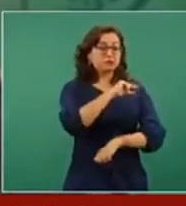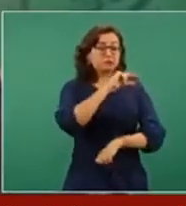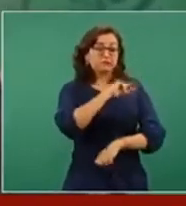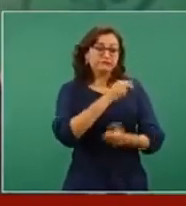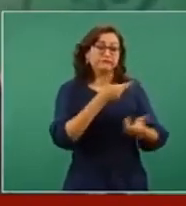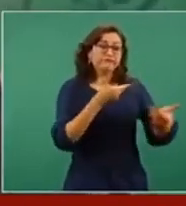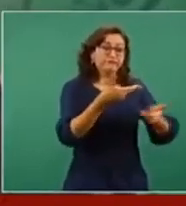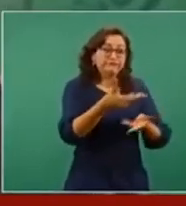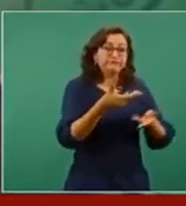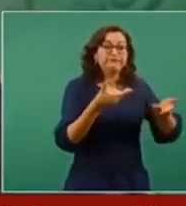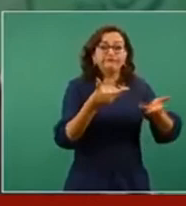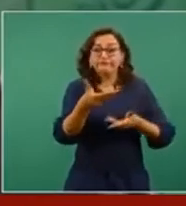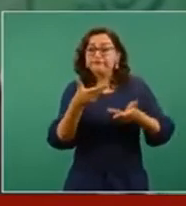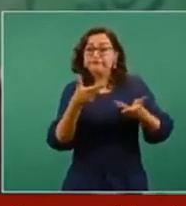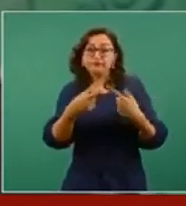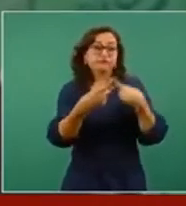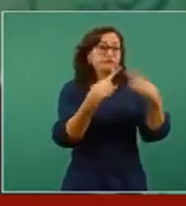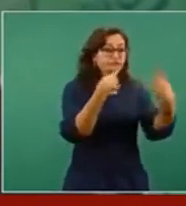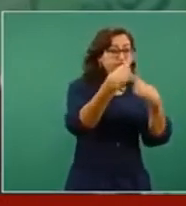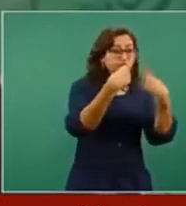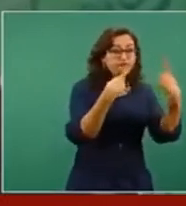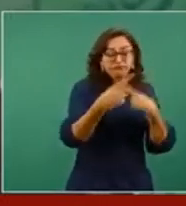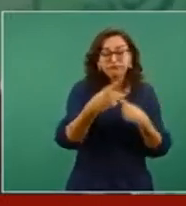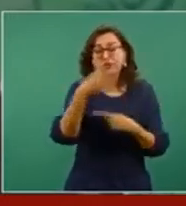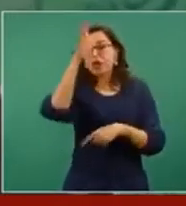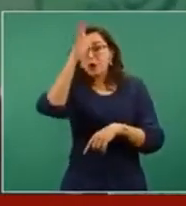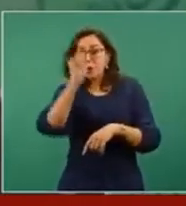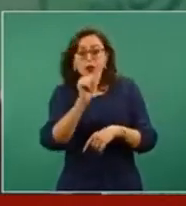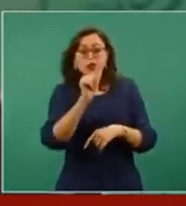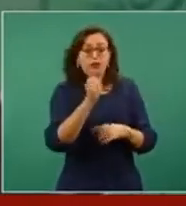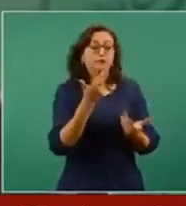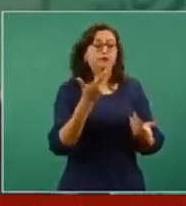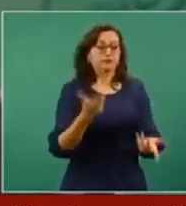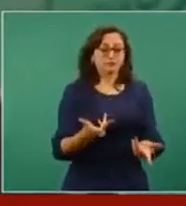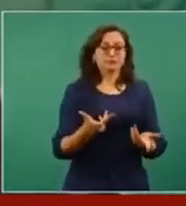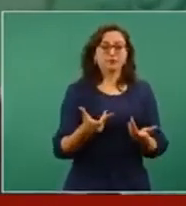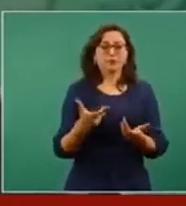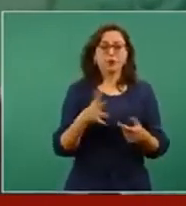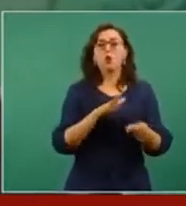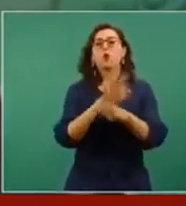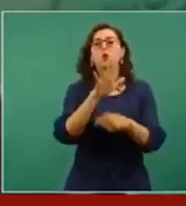siempre y cuando sean benéficos